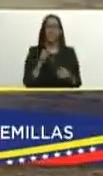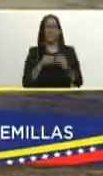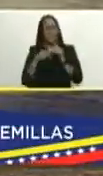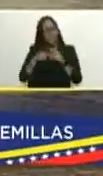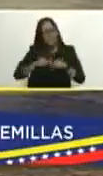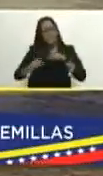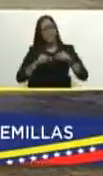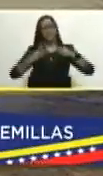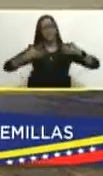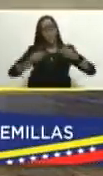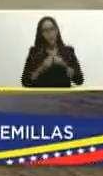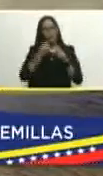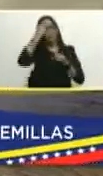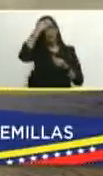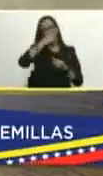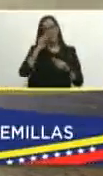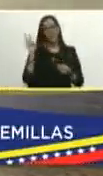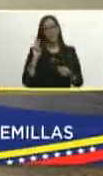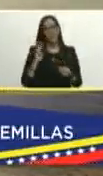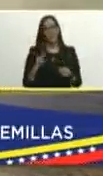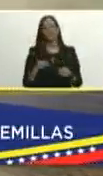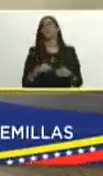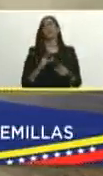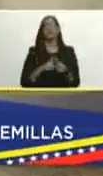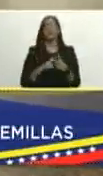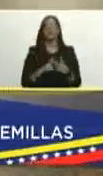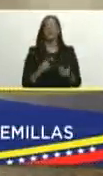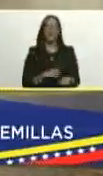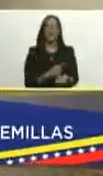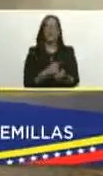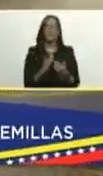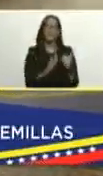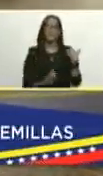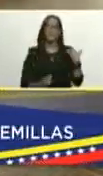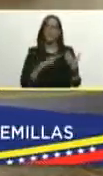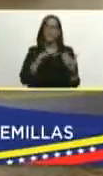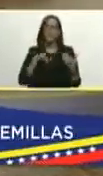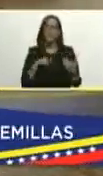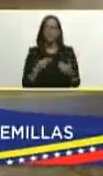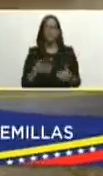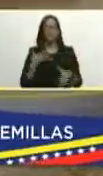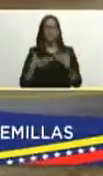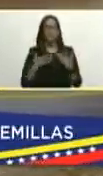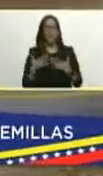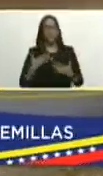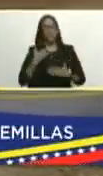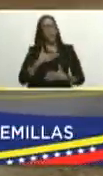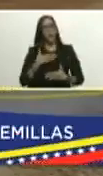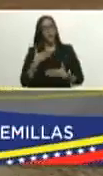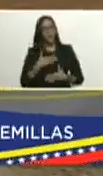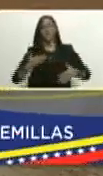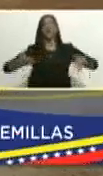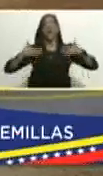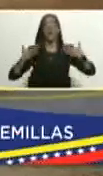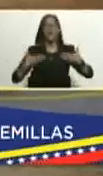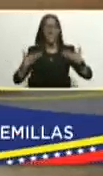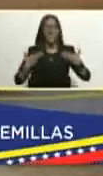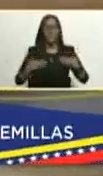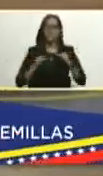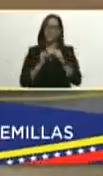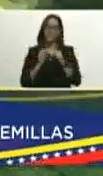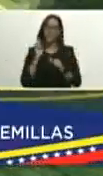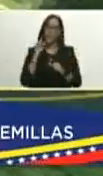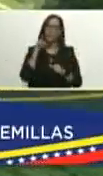junto al pueblo venezolano por eso hermano presidente nosotros nos sentimos muy complacidos contentos de seguirlo usted